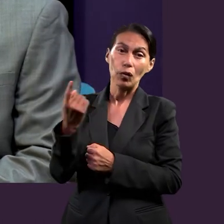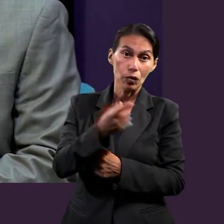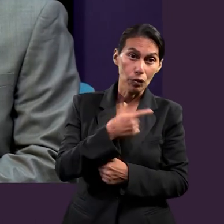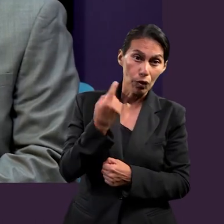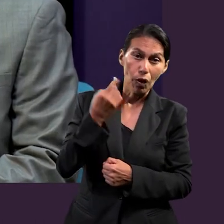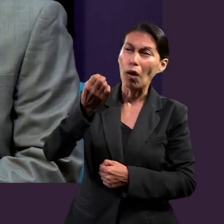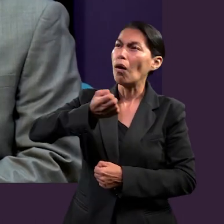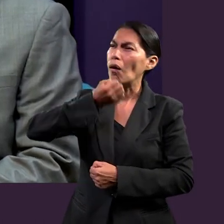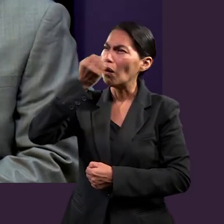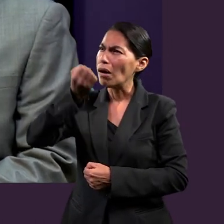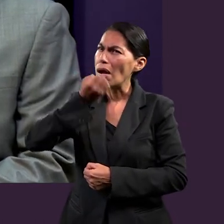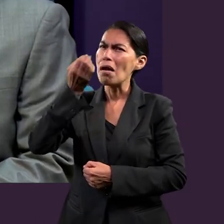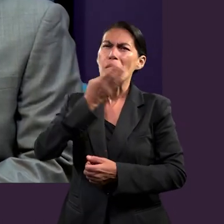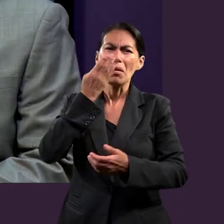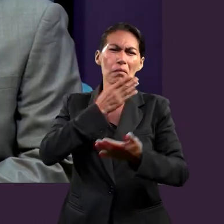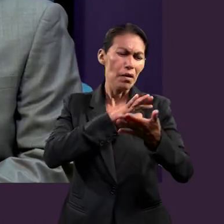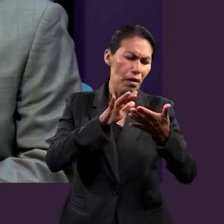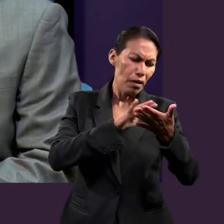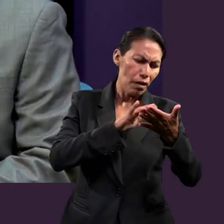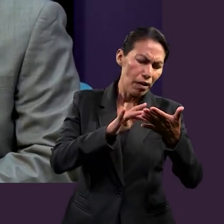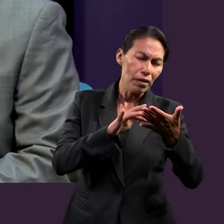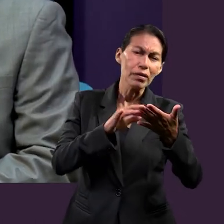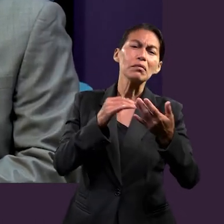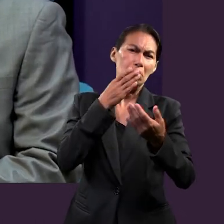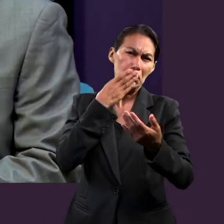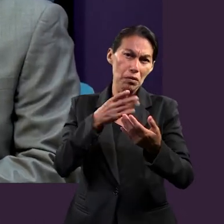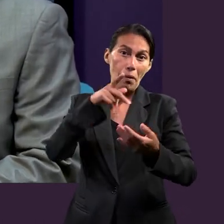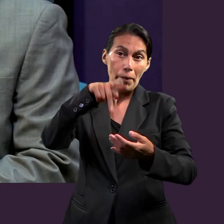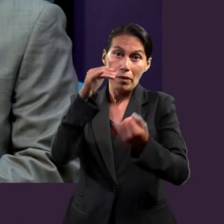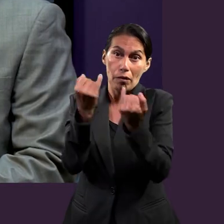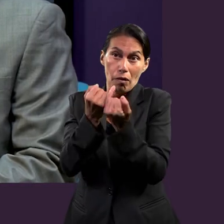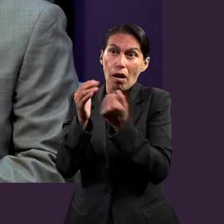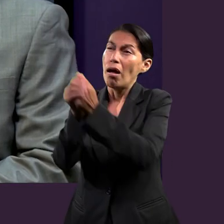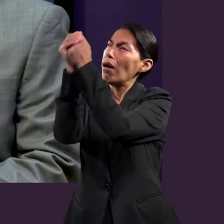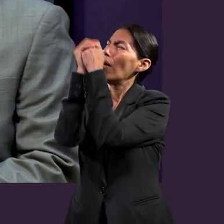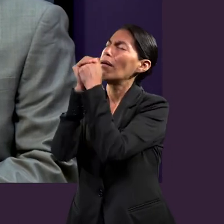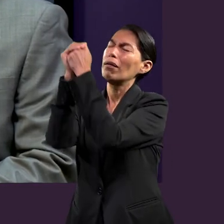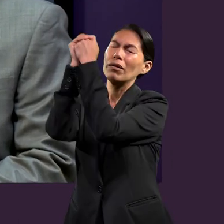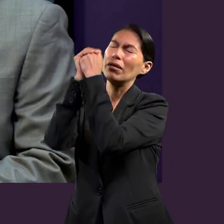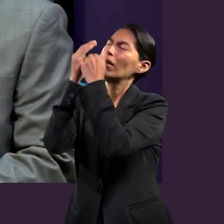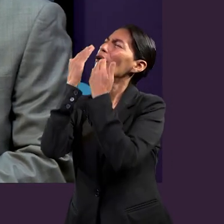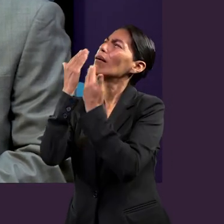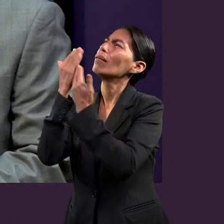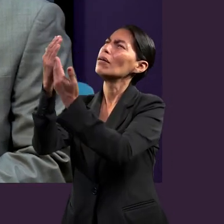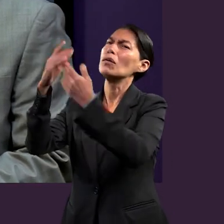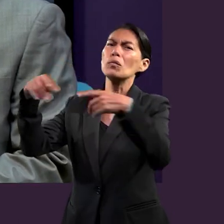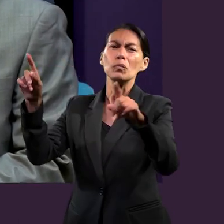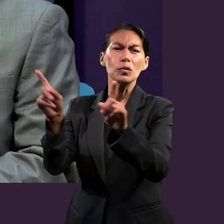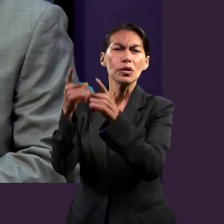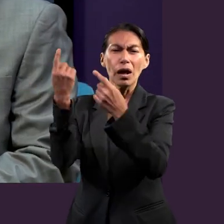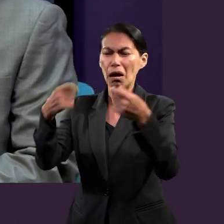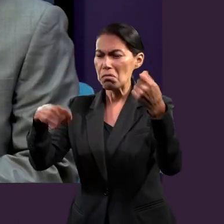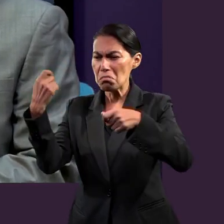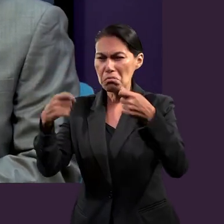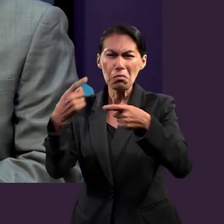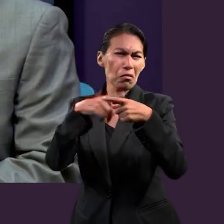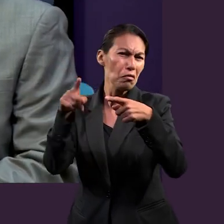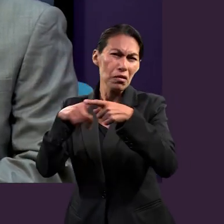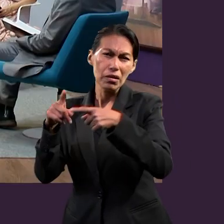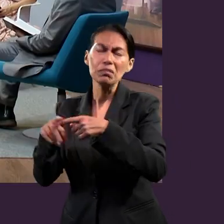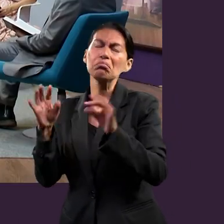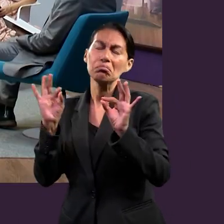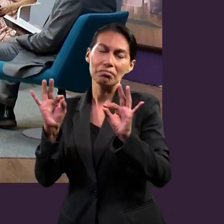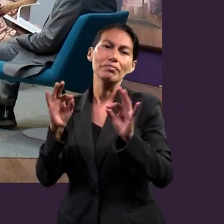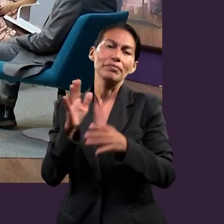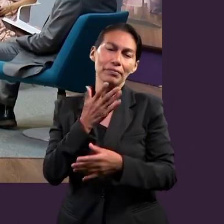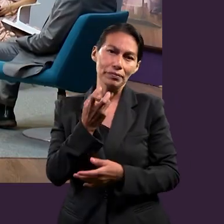orar, leer la Biblia, sino también como alabar a Dios con cantos, con instrumentos musicales y pues todo eso.